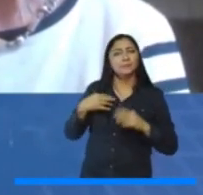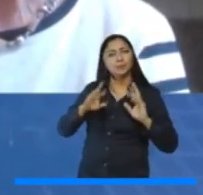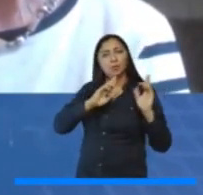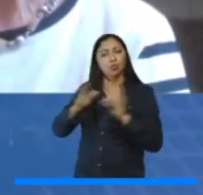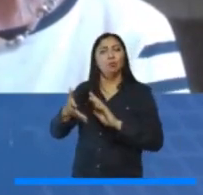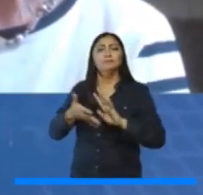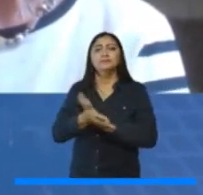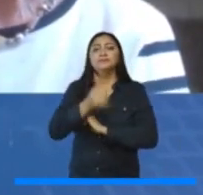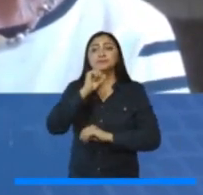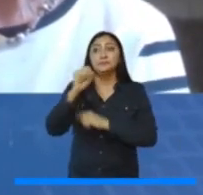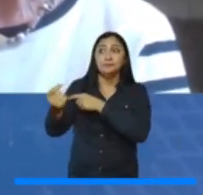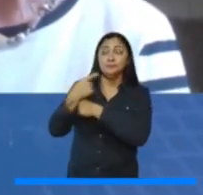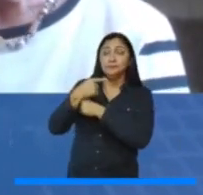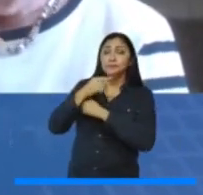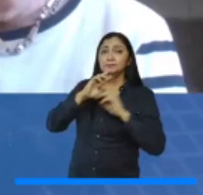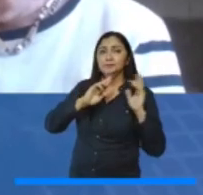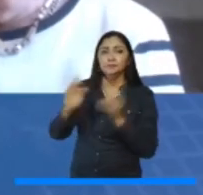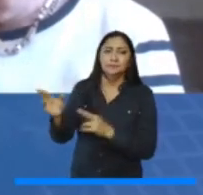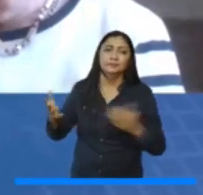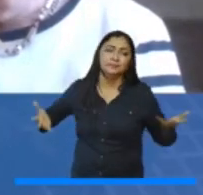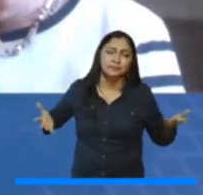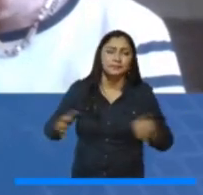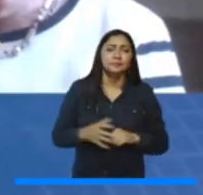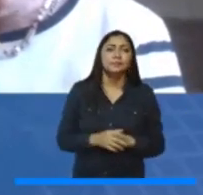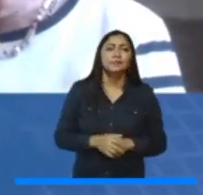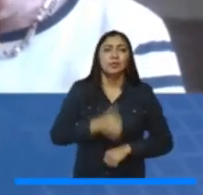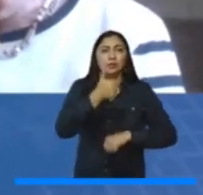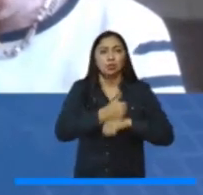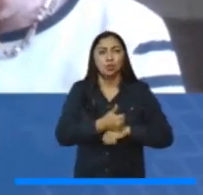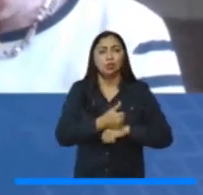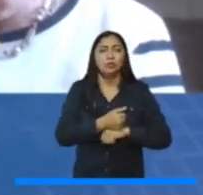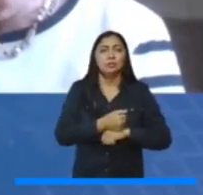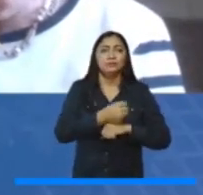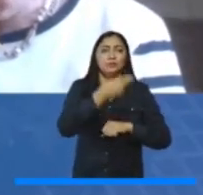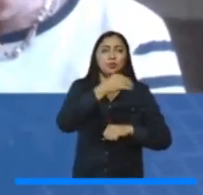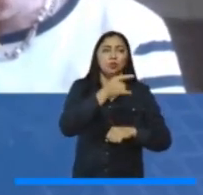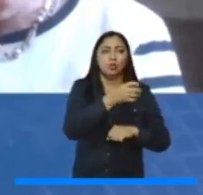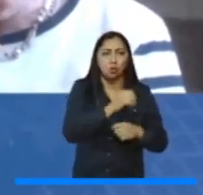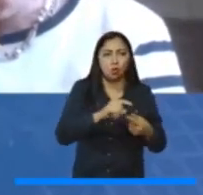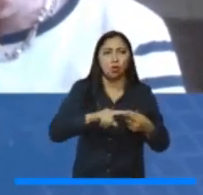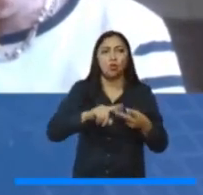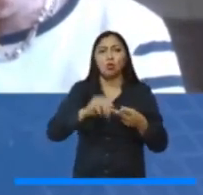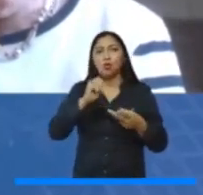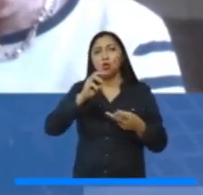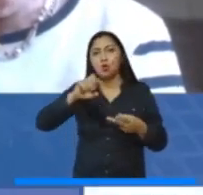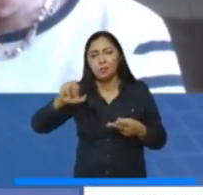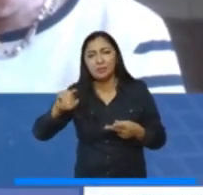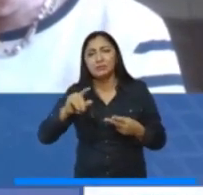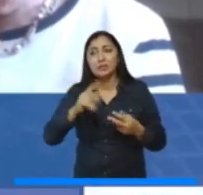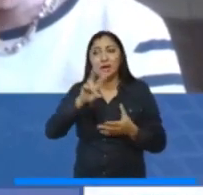José y que los rectores, tanto Hugo como Omar, intentaron también responder.